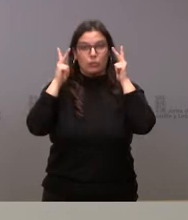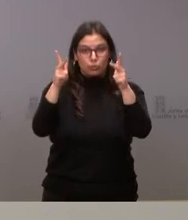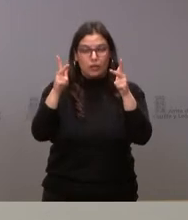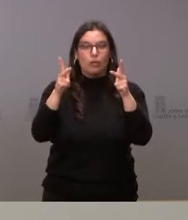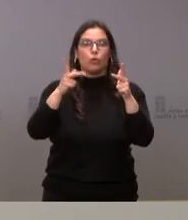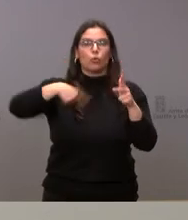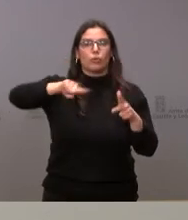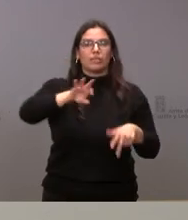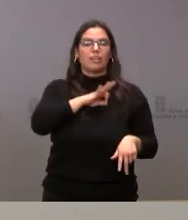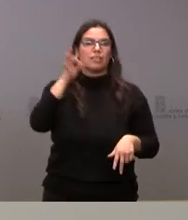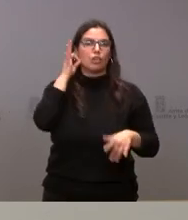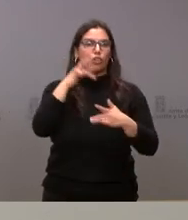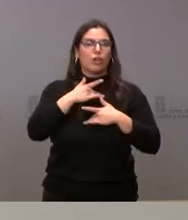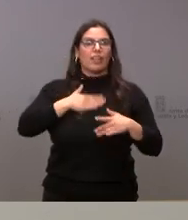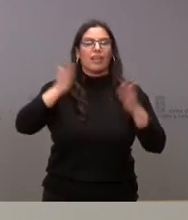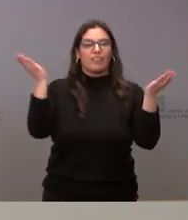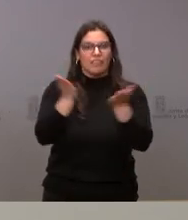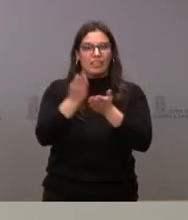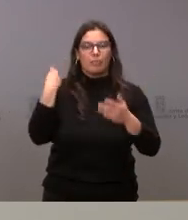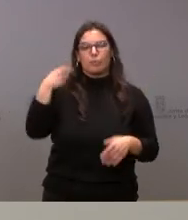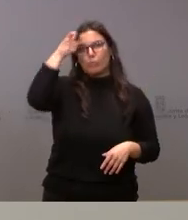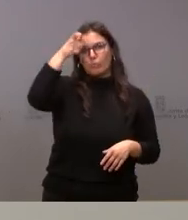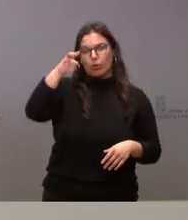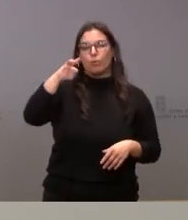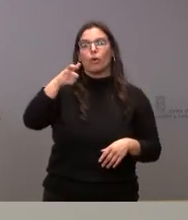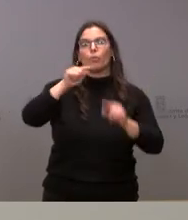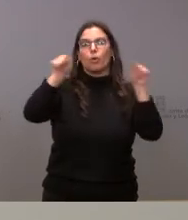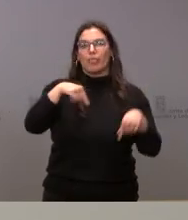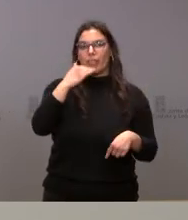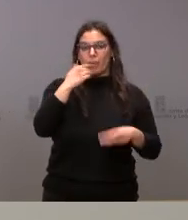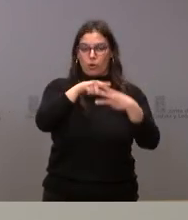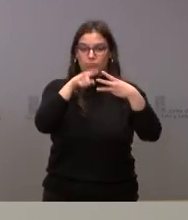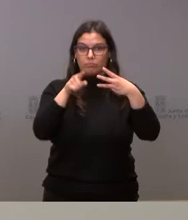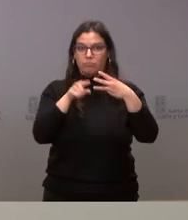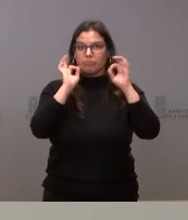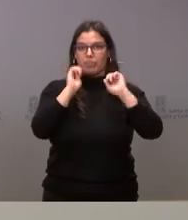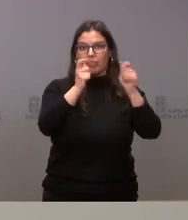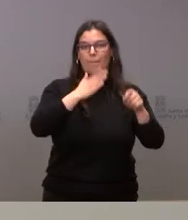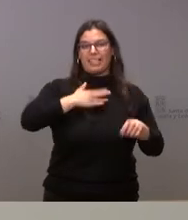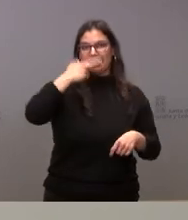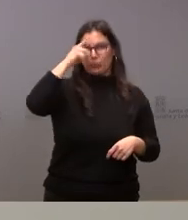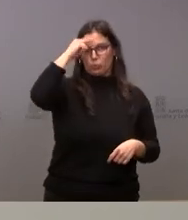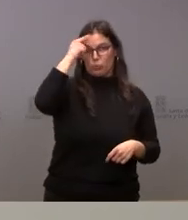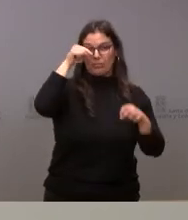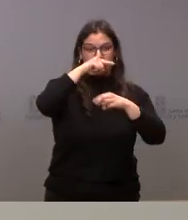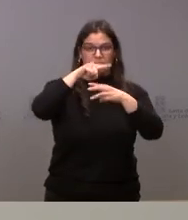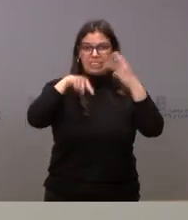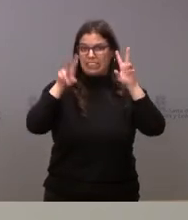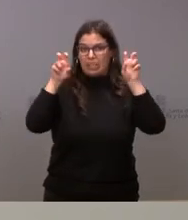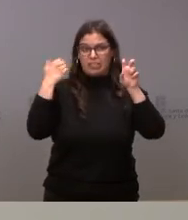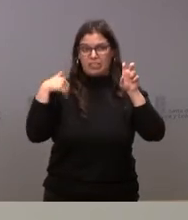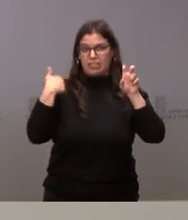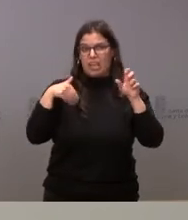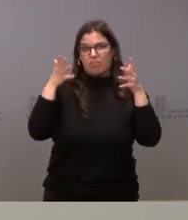Valle, Villabrázaro, Zámora. Estos son los asuntos más relevantes del Consejo de Gobierno, así como aquellos otros